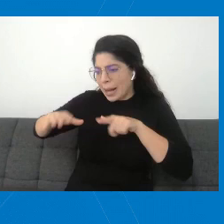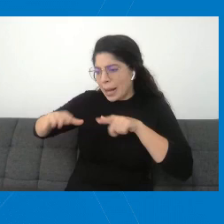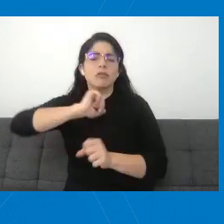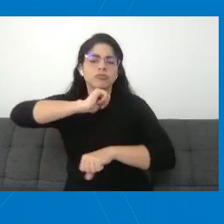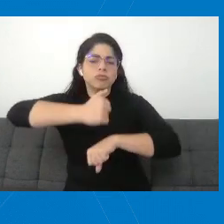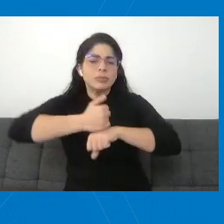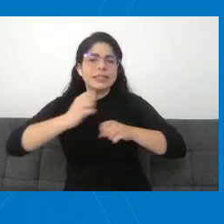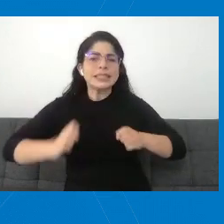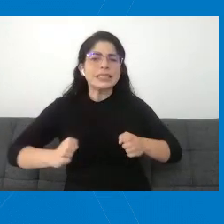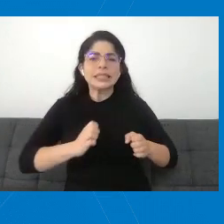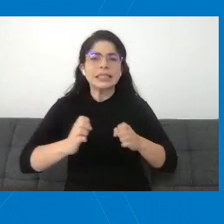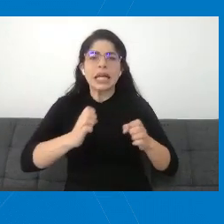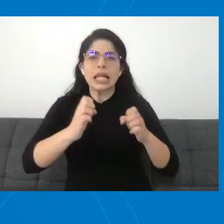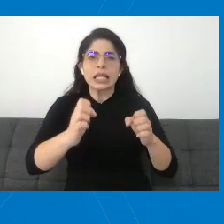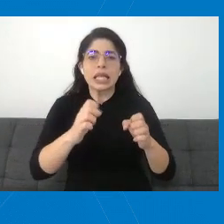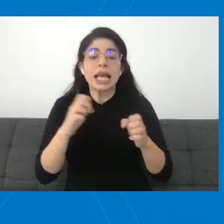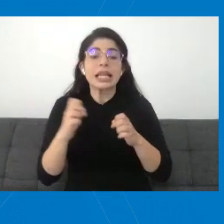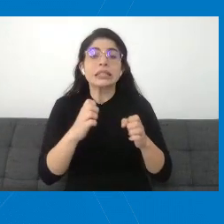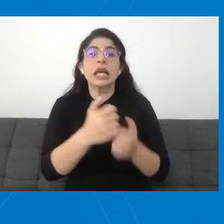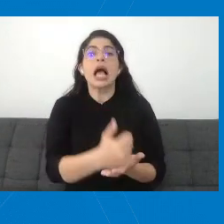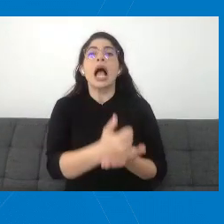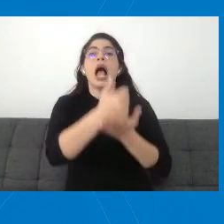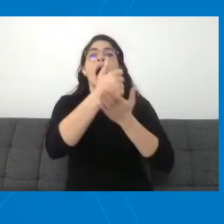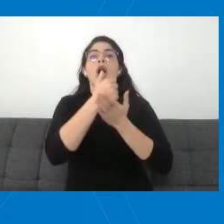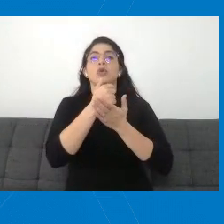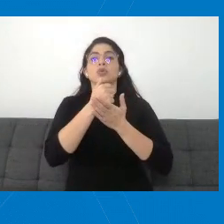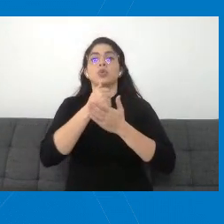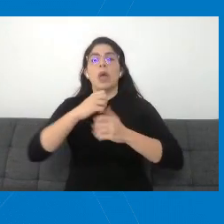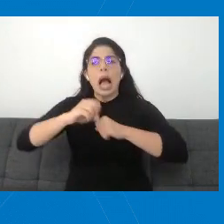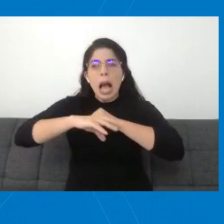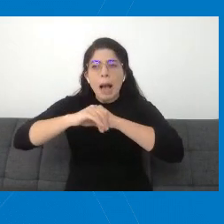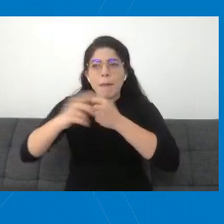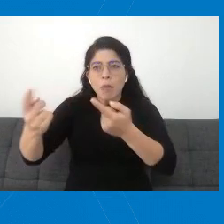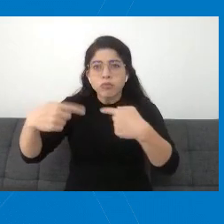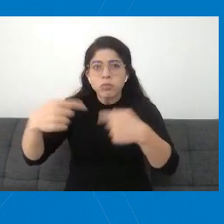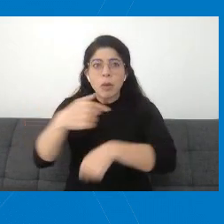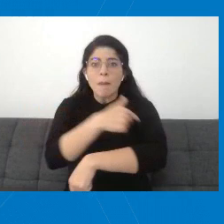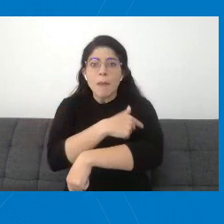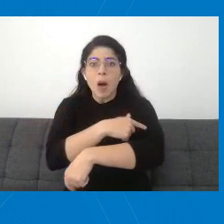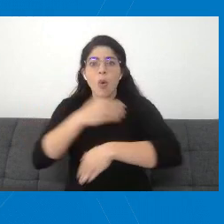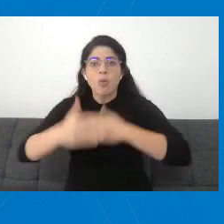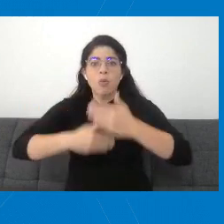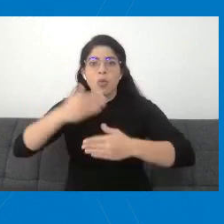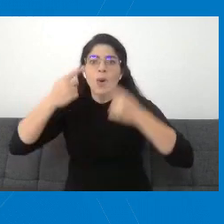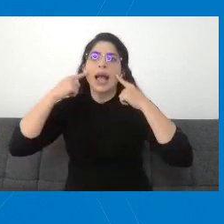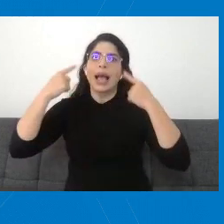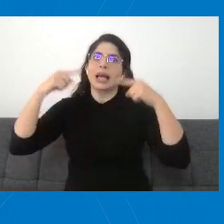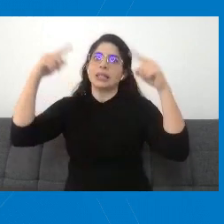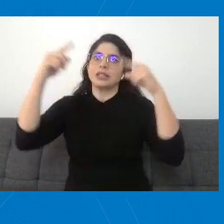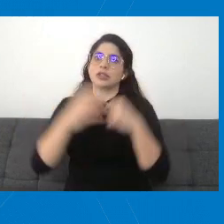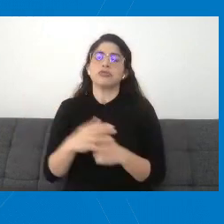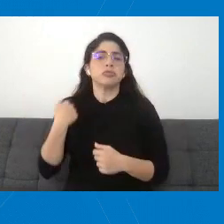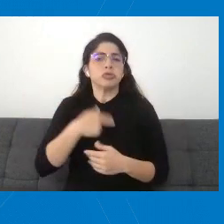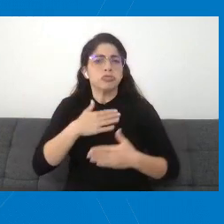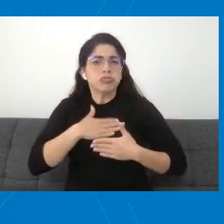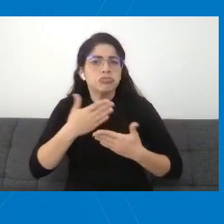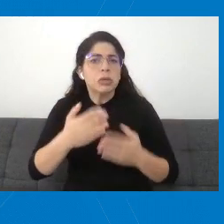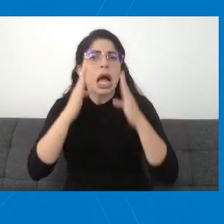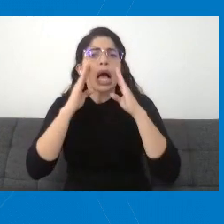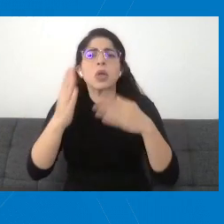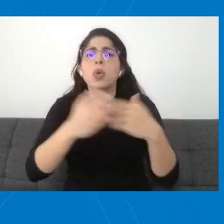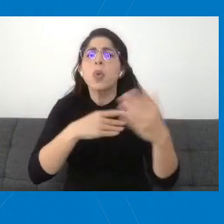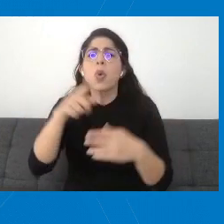lograr éxito en esta campaña. Así que, pues, muchas gracias y estamos a su disposición para contestar las dudas y